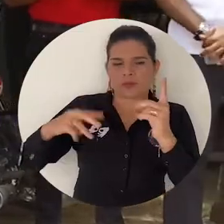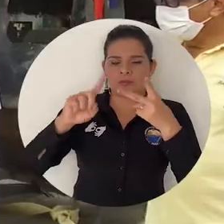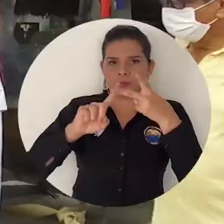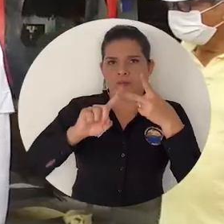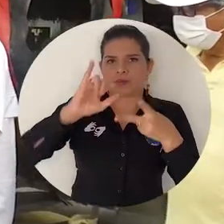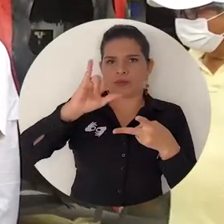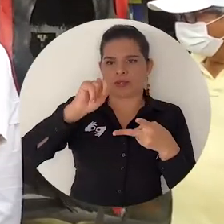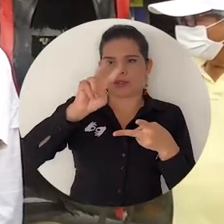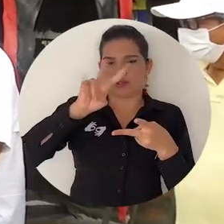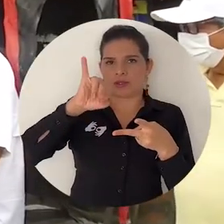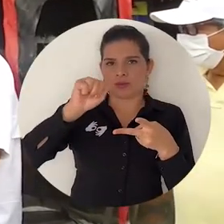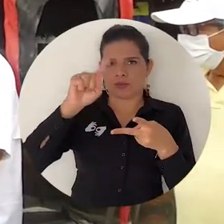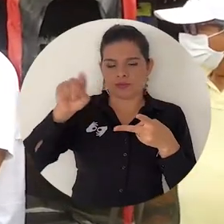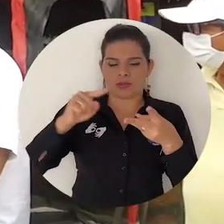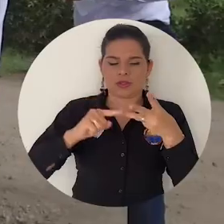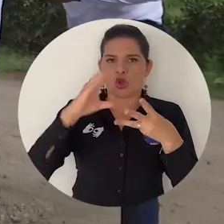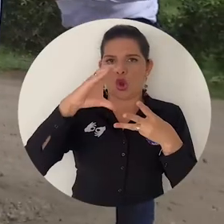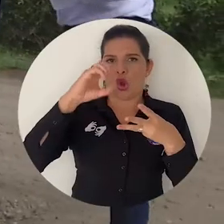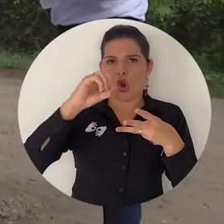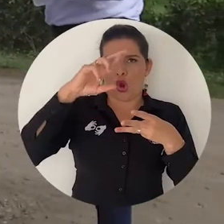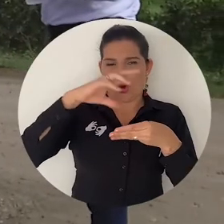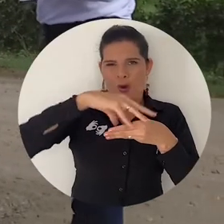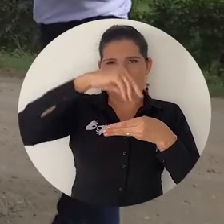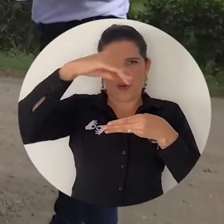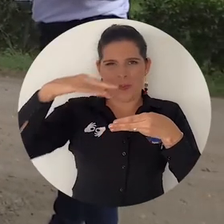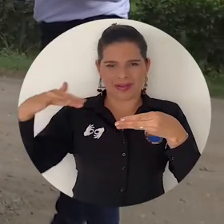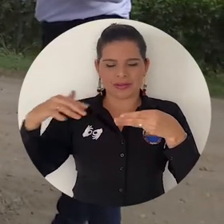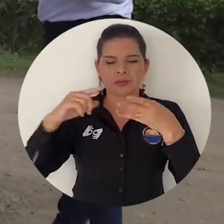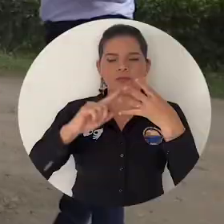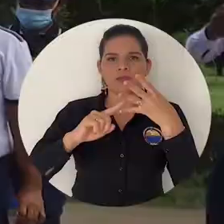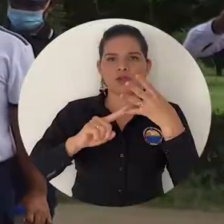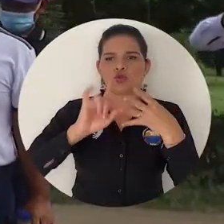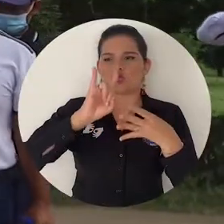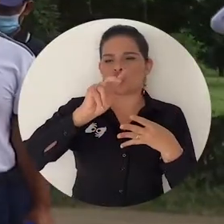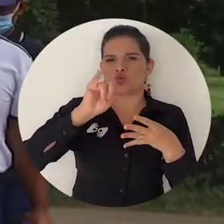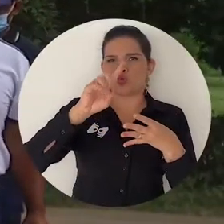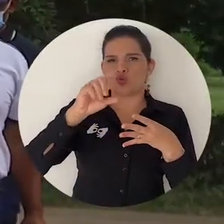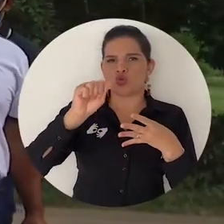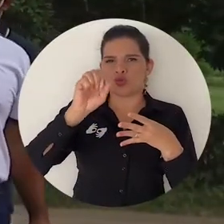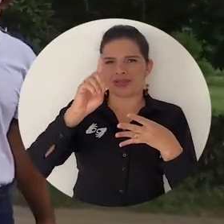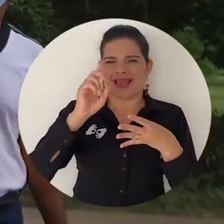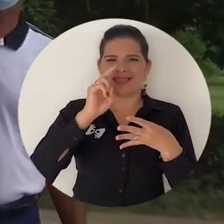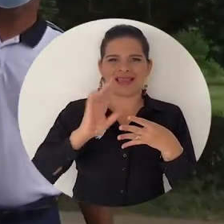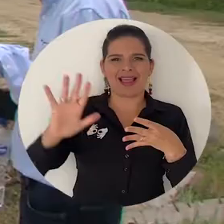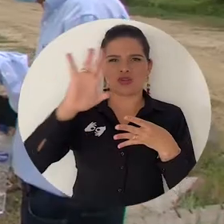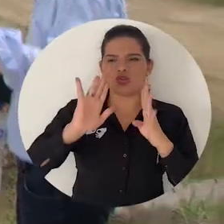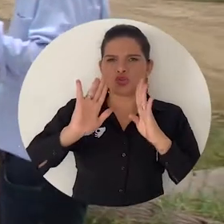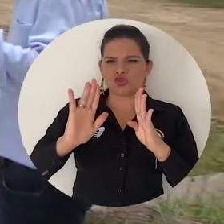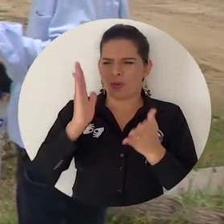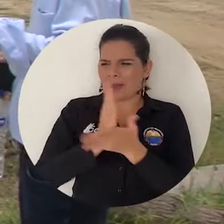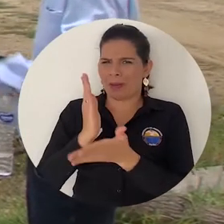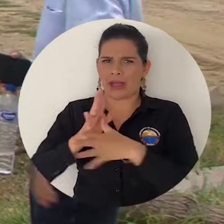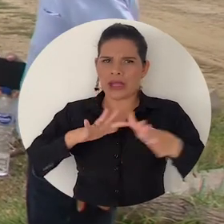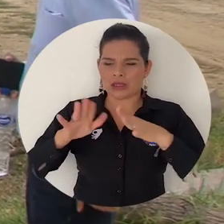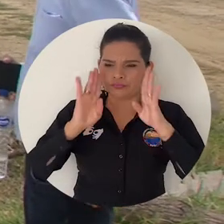INVIAS, la Corporación Autónoma Regional del Río Grande de la Magdalena, COR Magdalena, la Unidad Nacional para la Gestión del Riesgo de